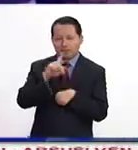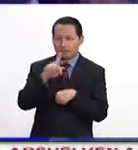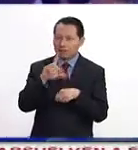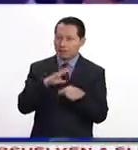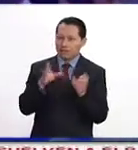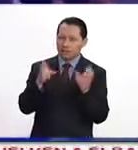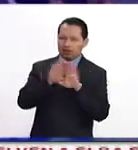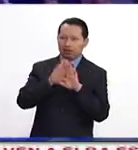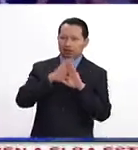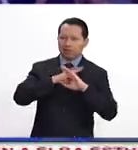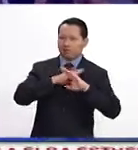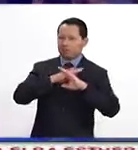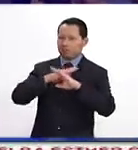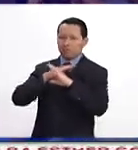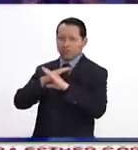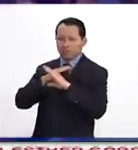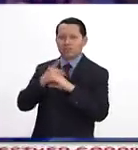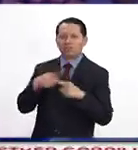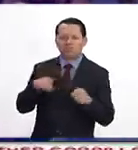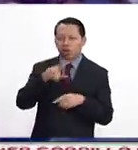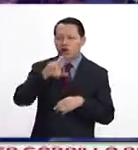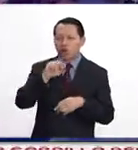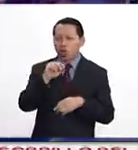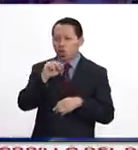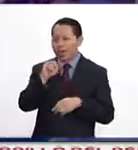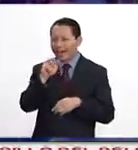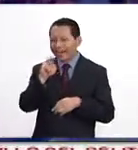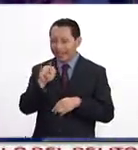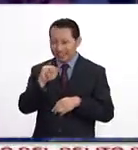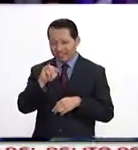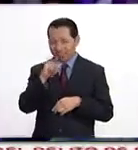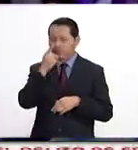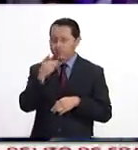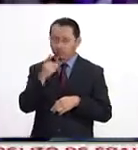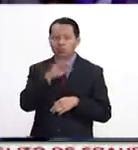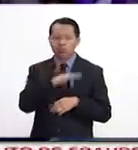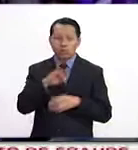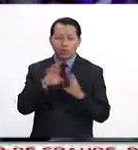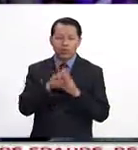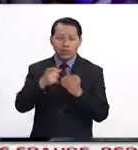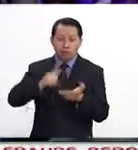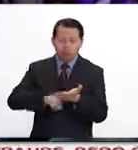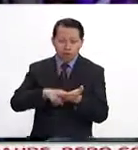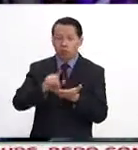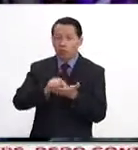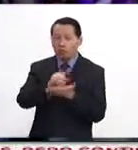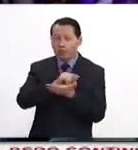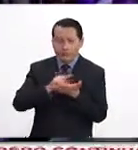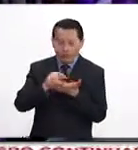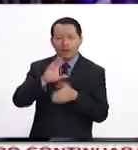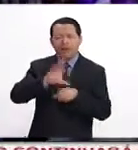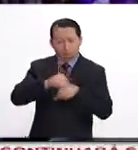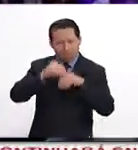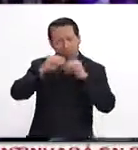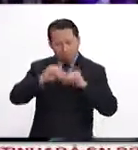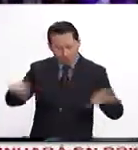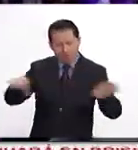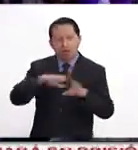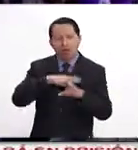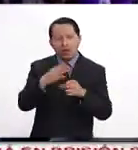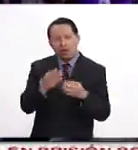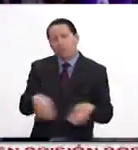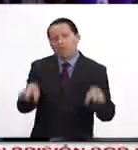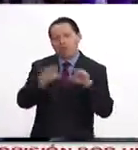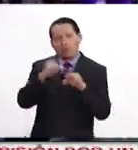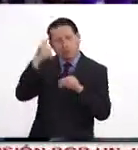evidentemente Rouhani ha tenido como intenciones, por ejemplo, de liberar el Twitter, que es una cuestión súper importante